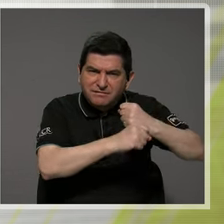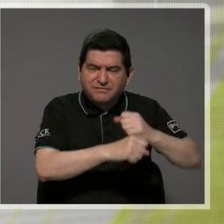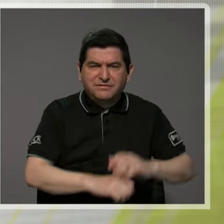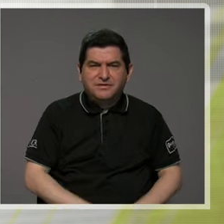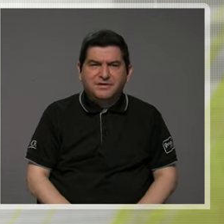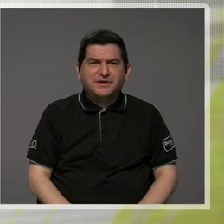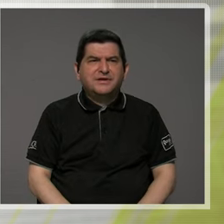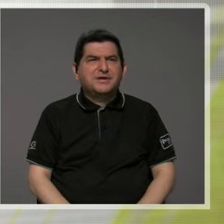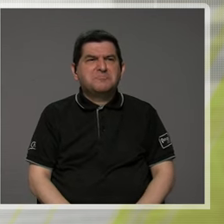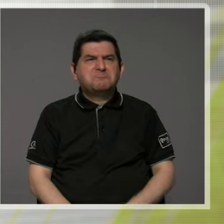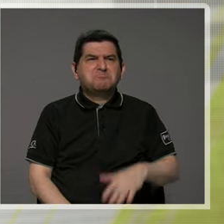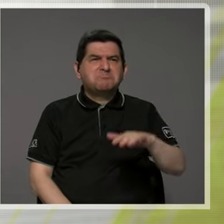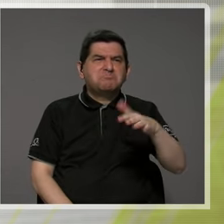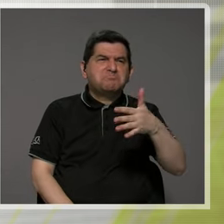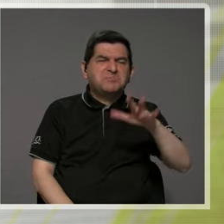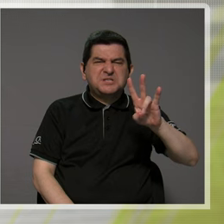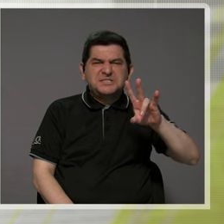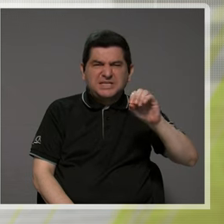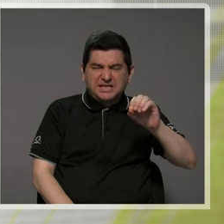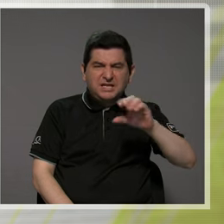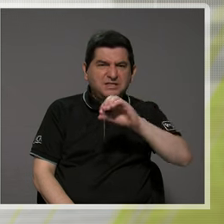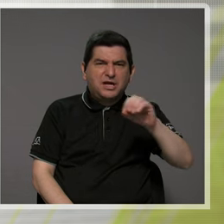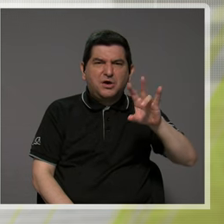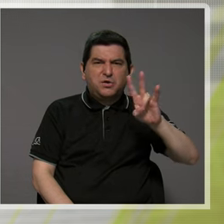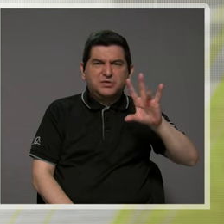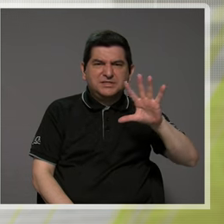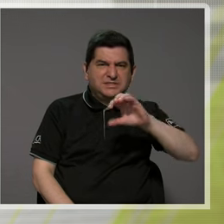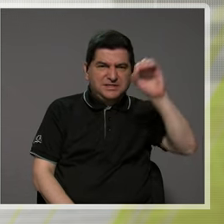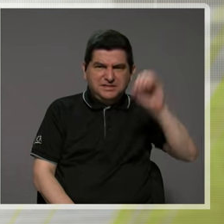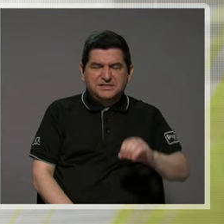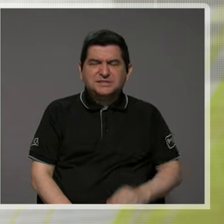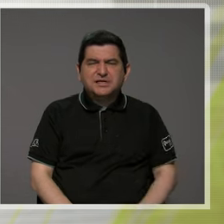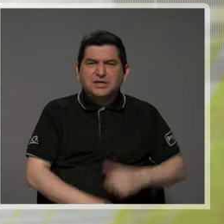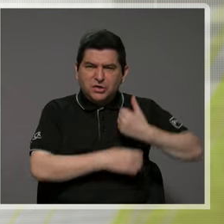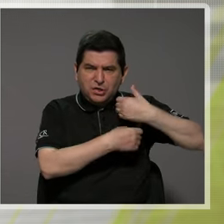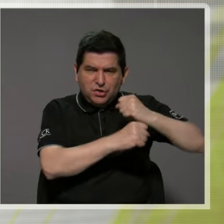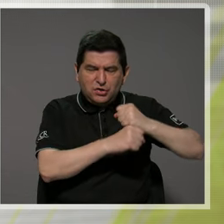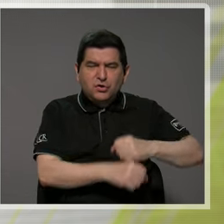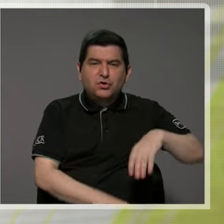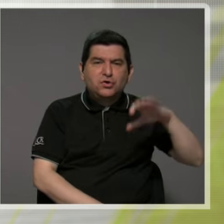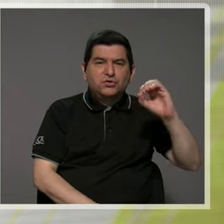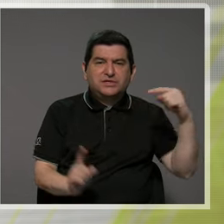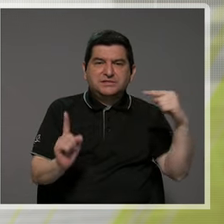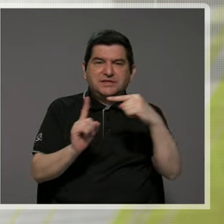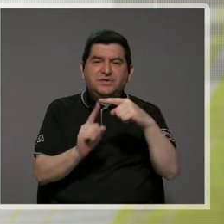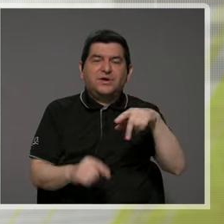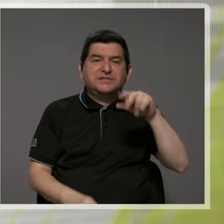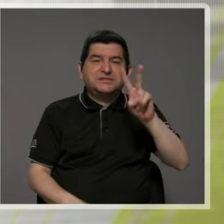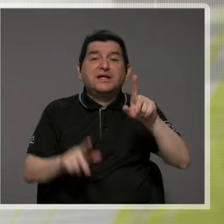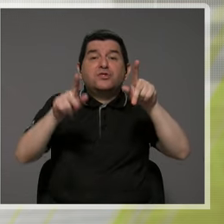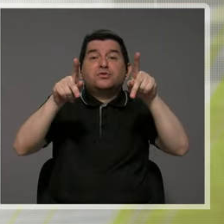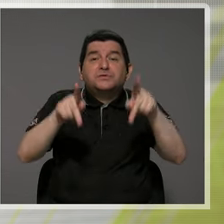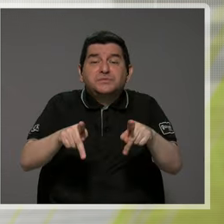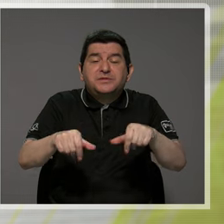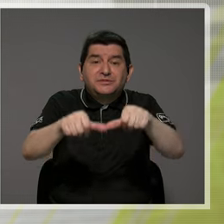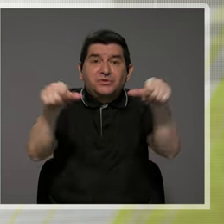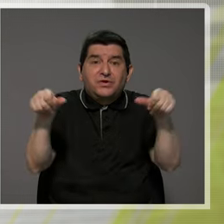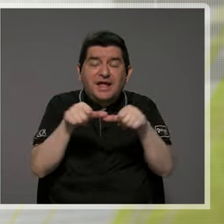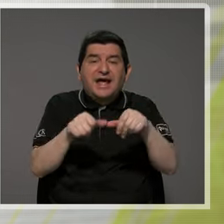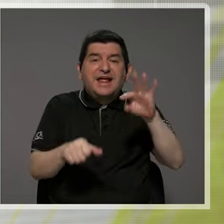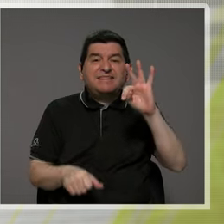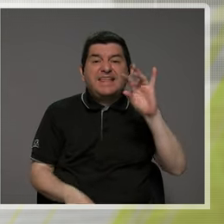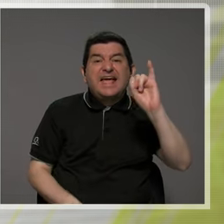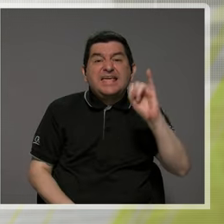por ahí el 70, 75% de los gobiernos locales tienen de cero a dos personas en el área de TI.